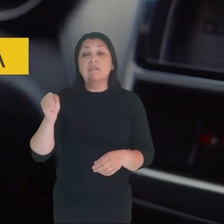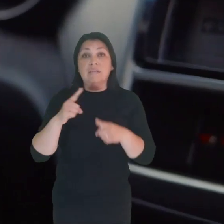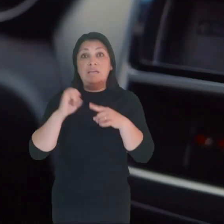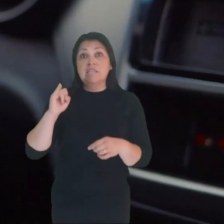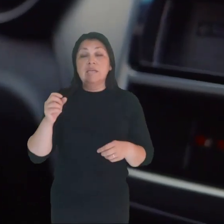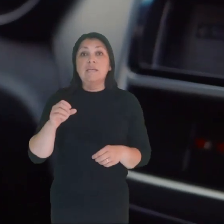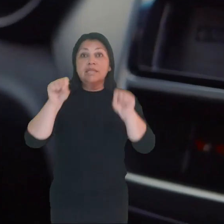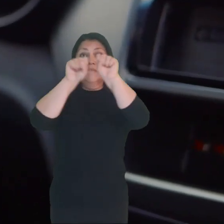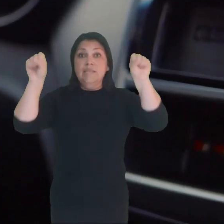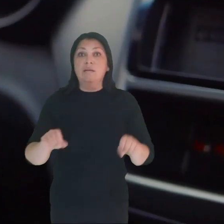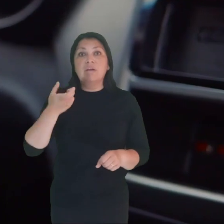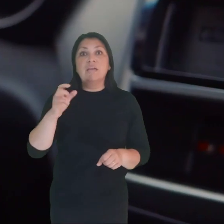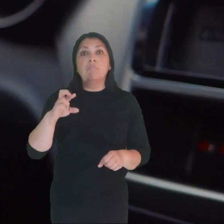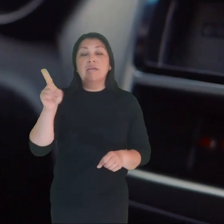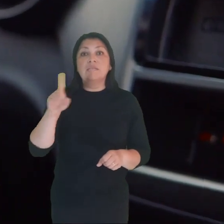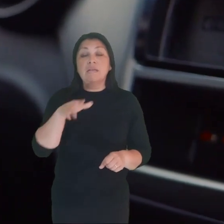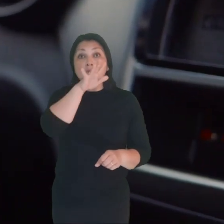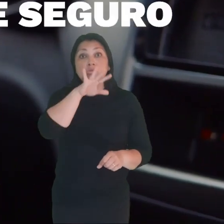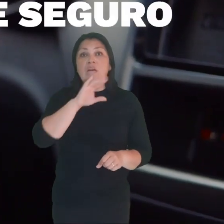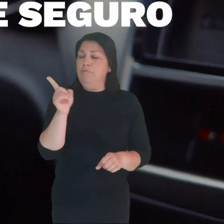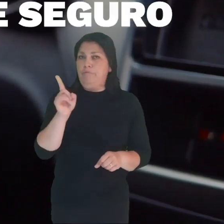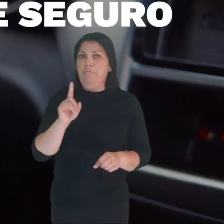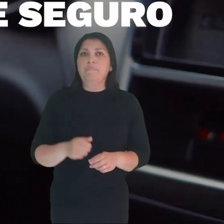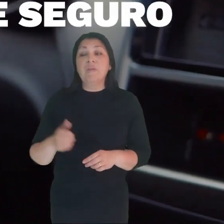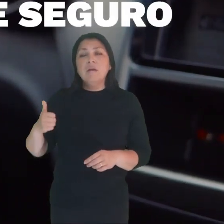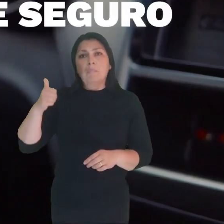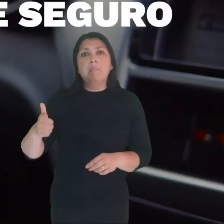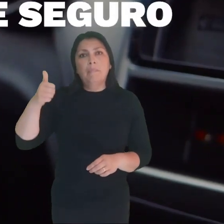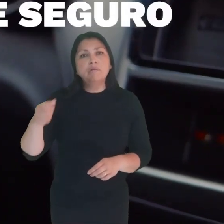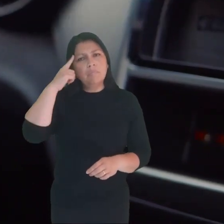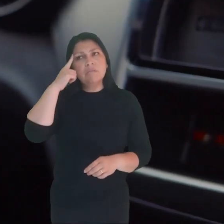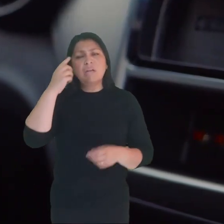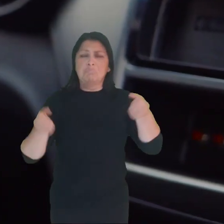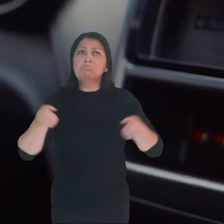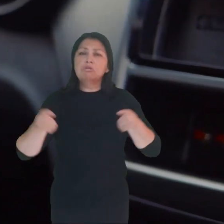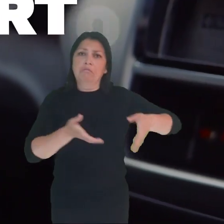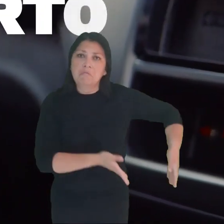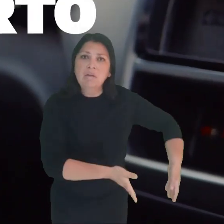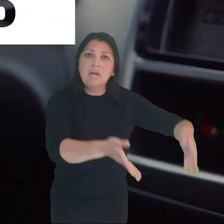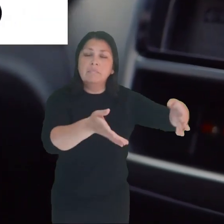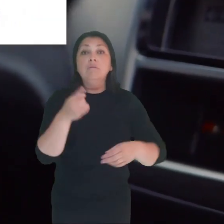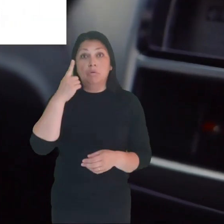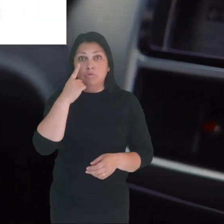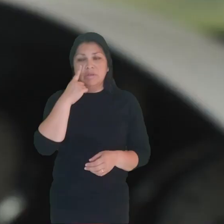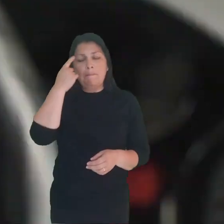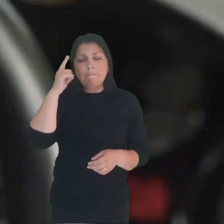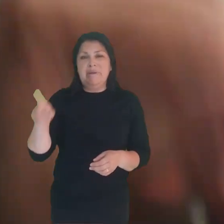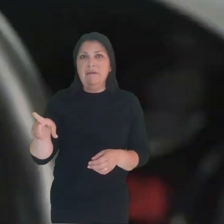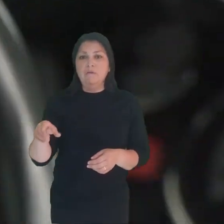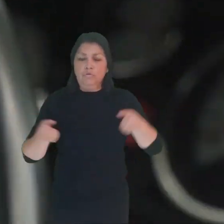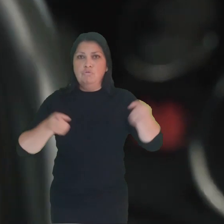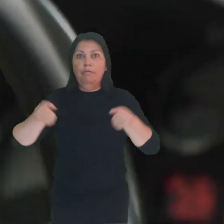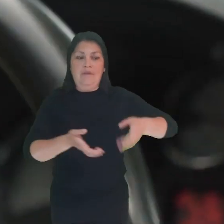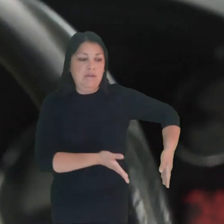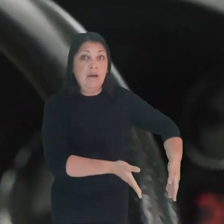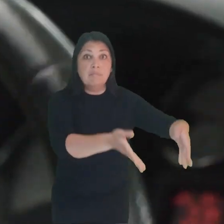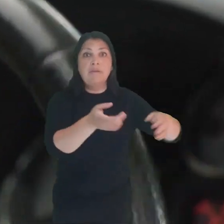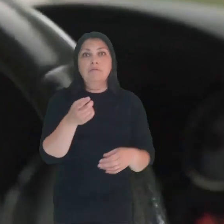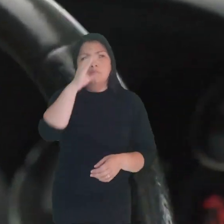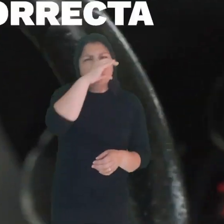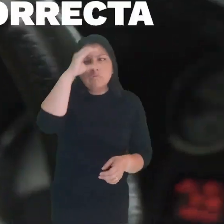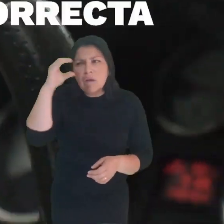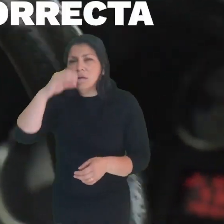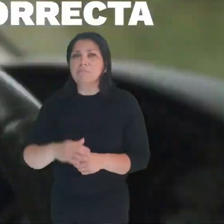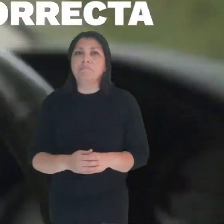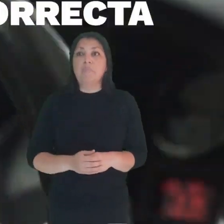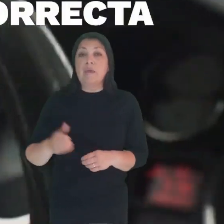conductor no utilizaba ningún sistema GPS, pero parecía bastante seguro de la ruta del aeropuerto, hasta que empezó a conducir por la